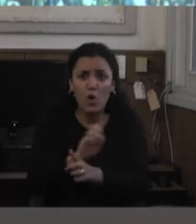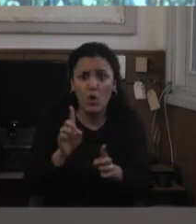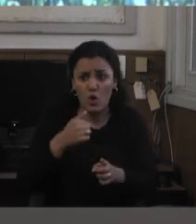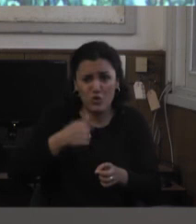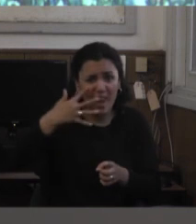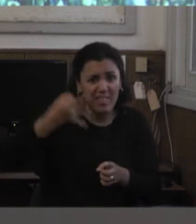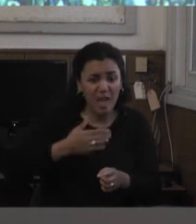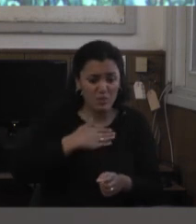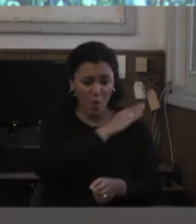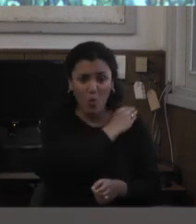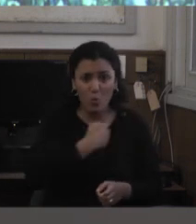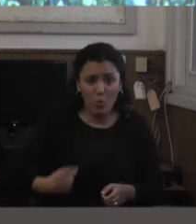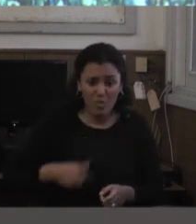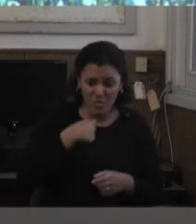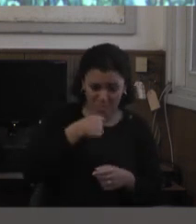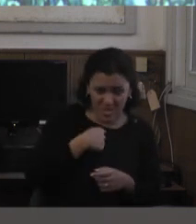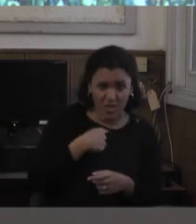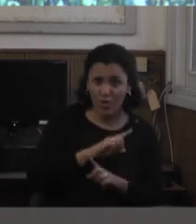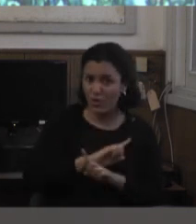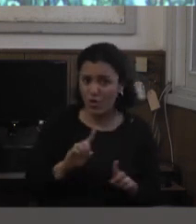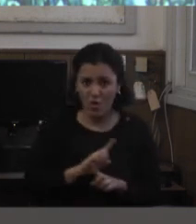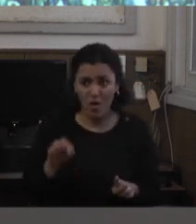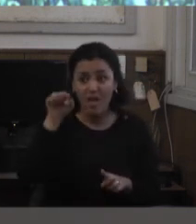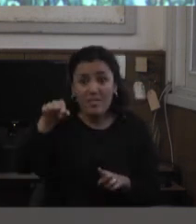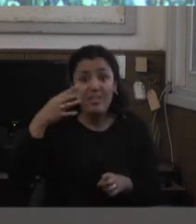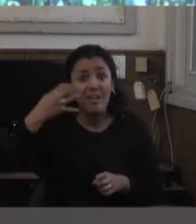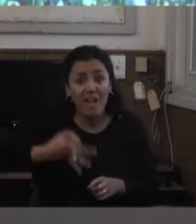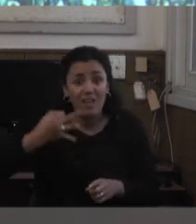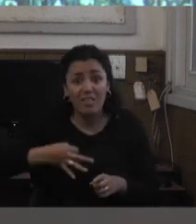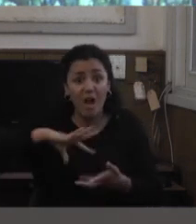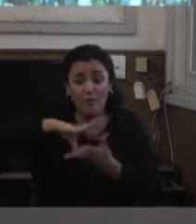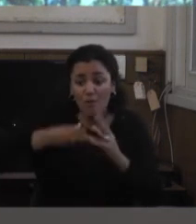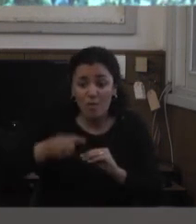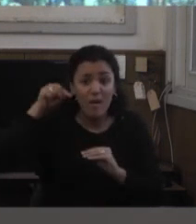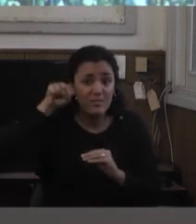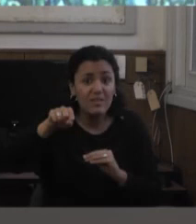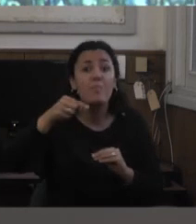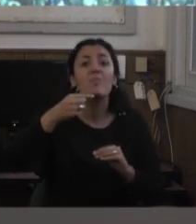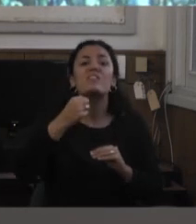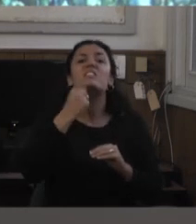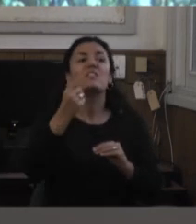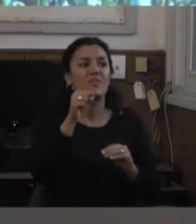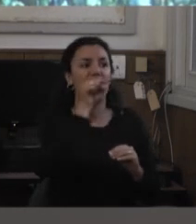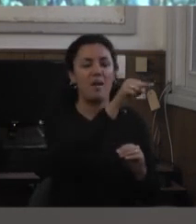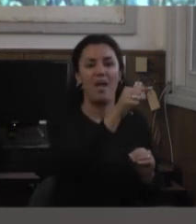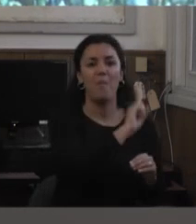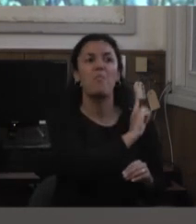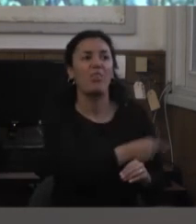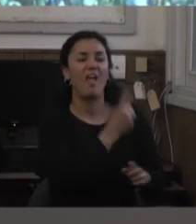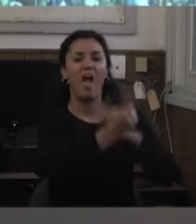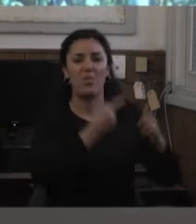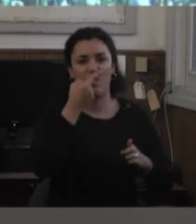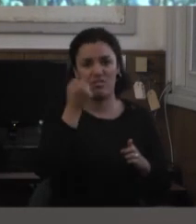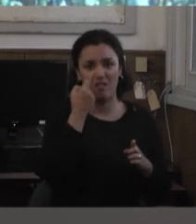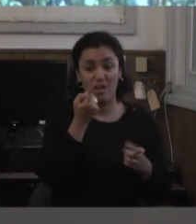misma esta realidad está así porque de este modo sirve a determinados intereses del poder nuestra lucha busca